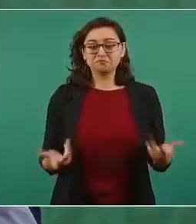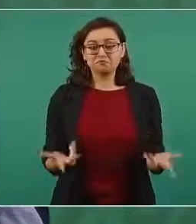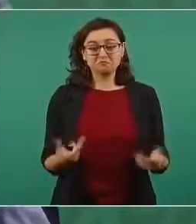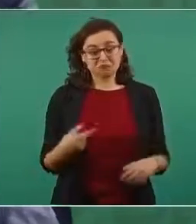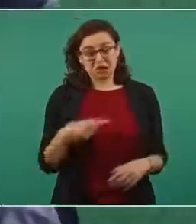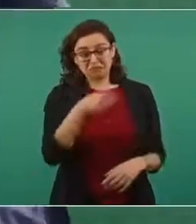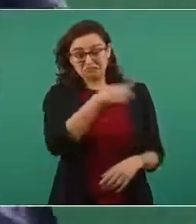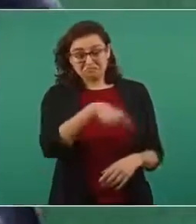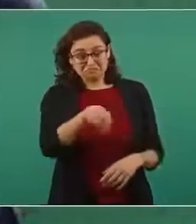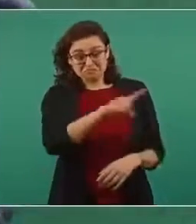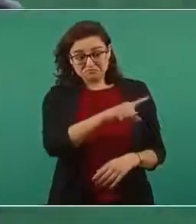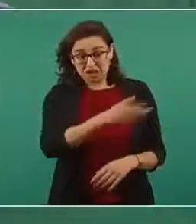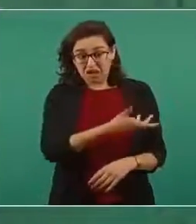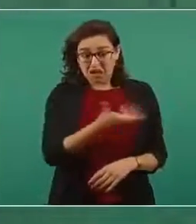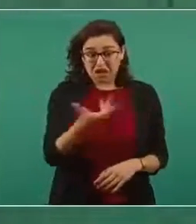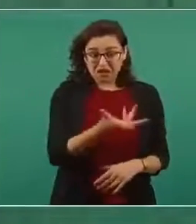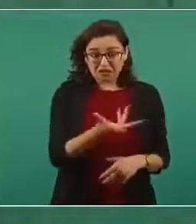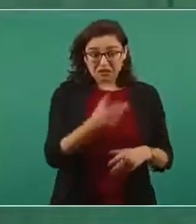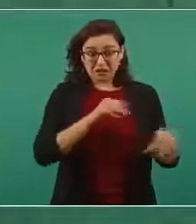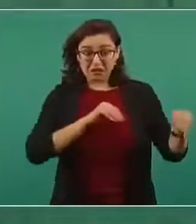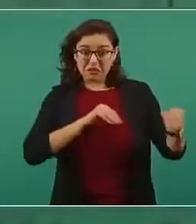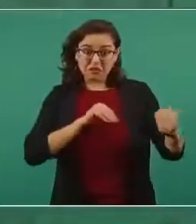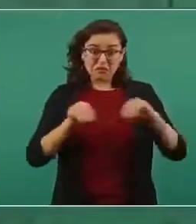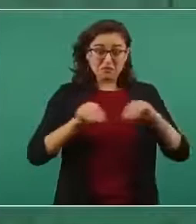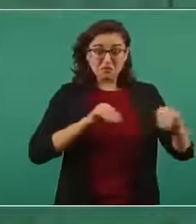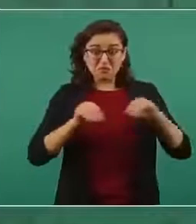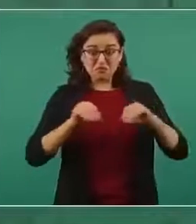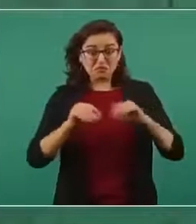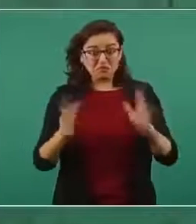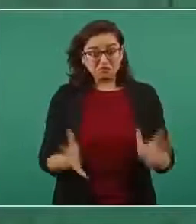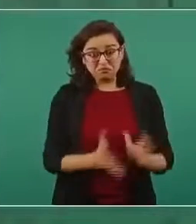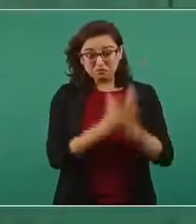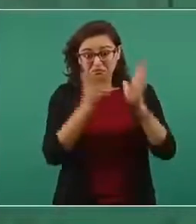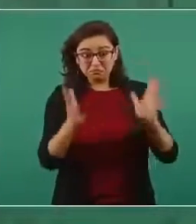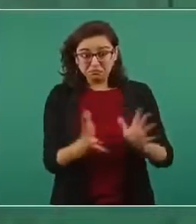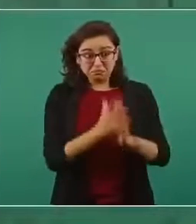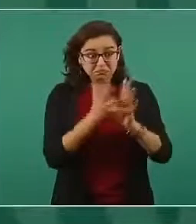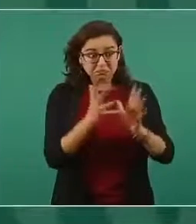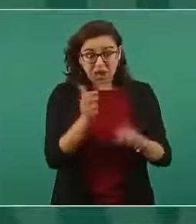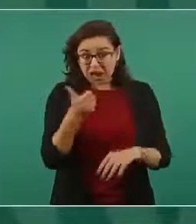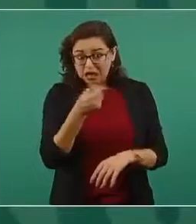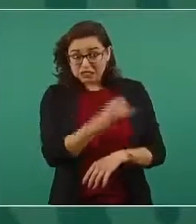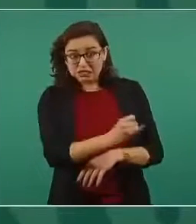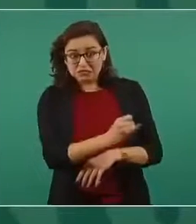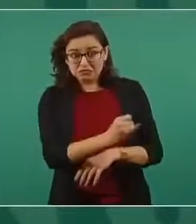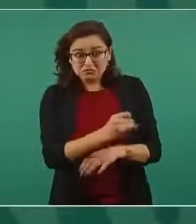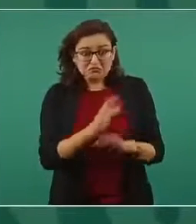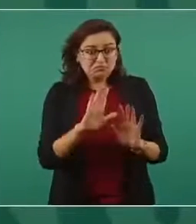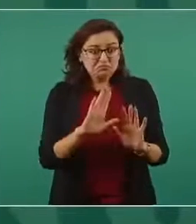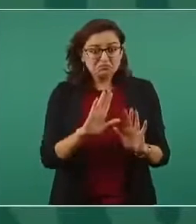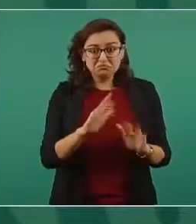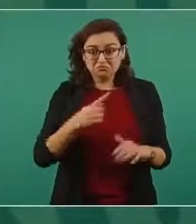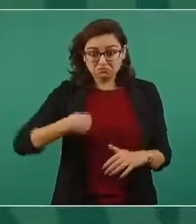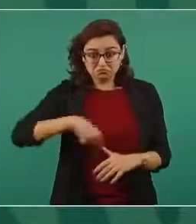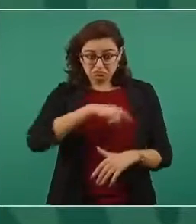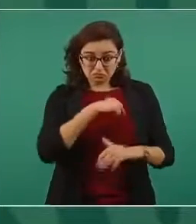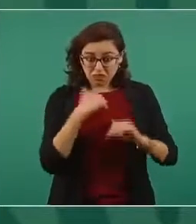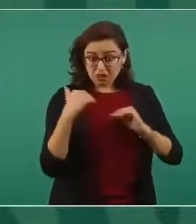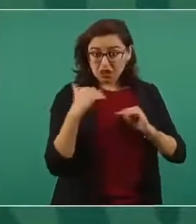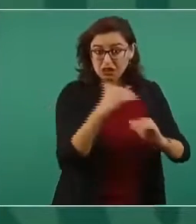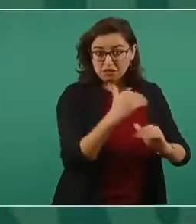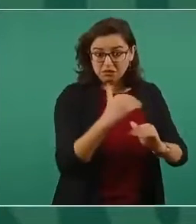la participación de los